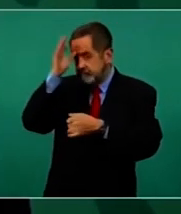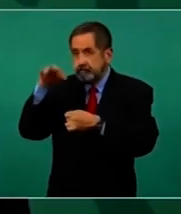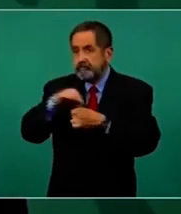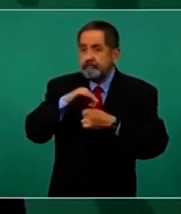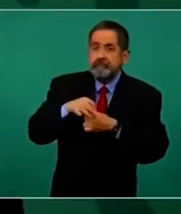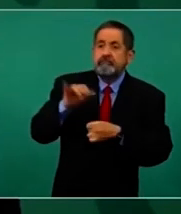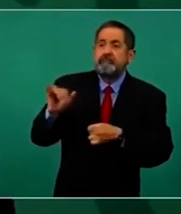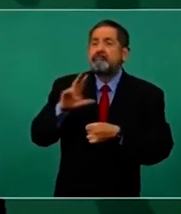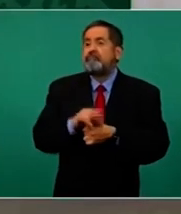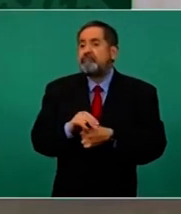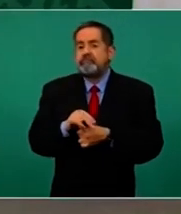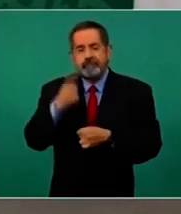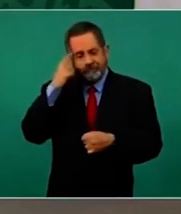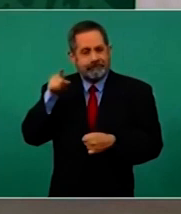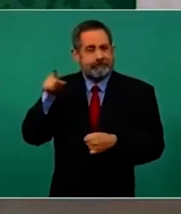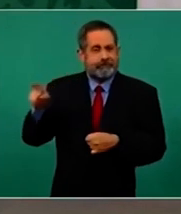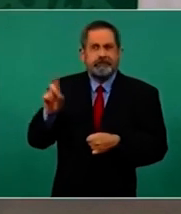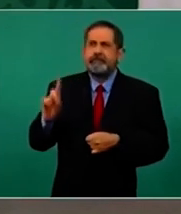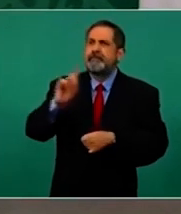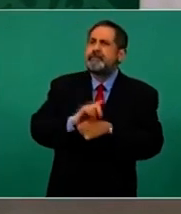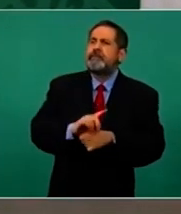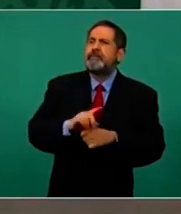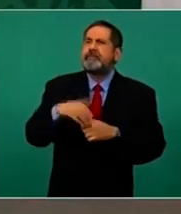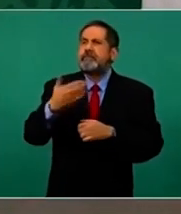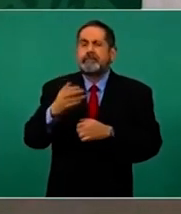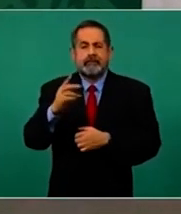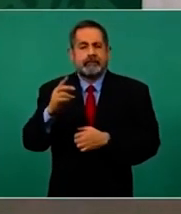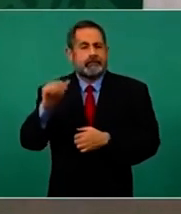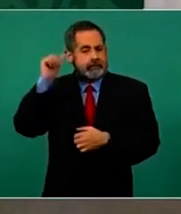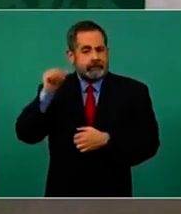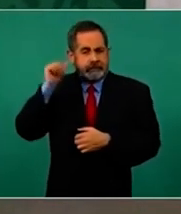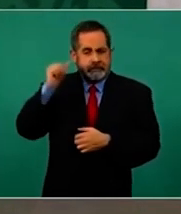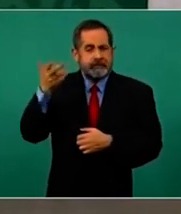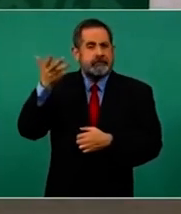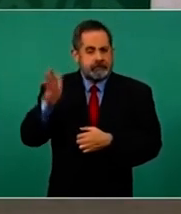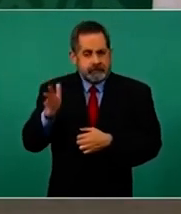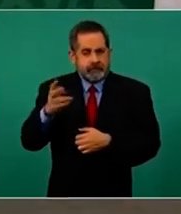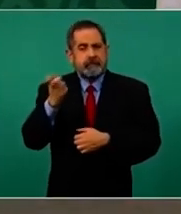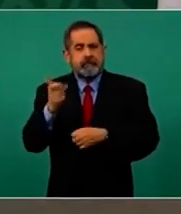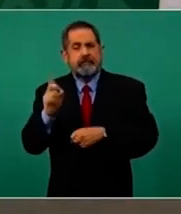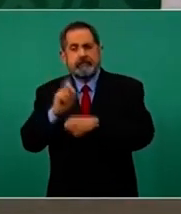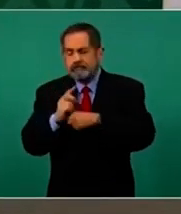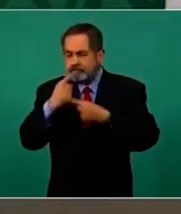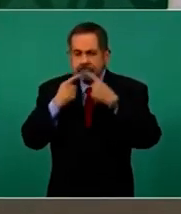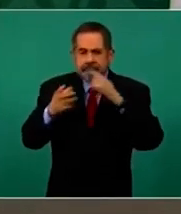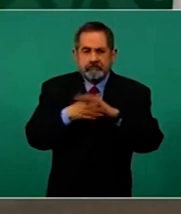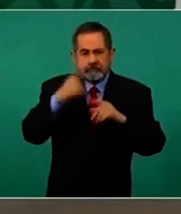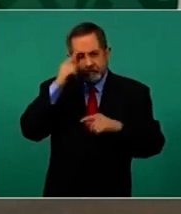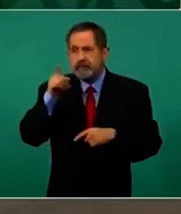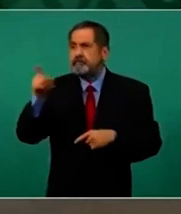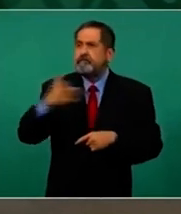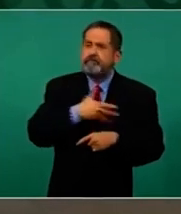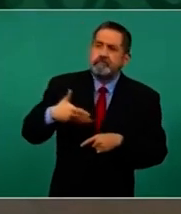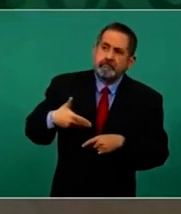el día 10 de abril. Es la revocación del